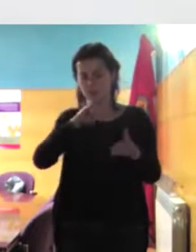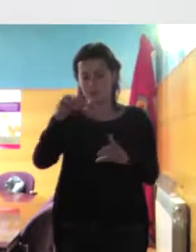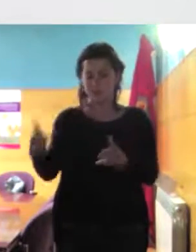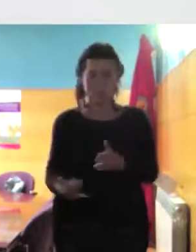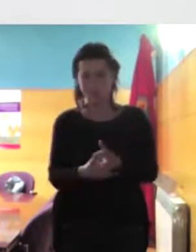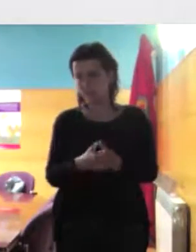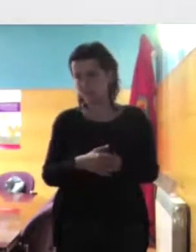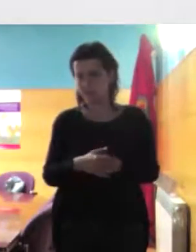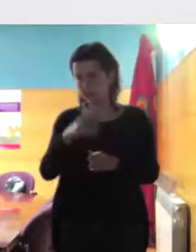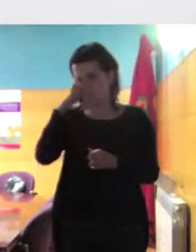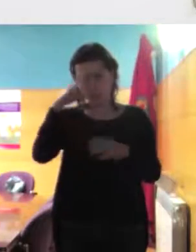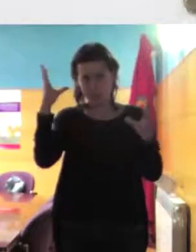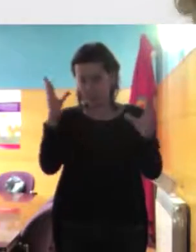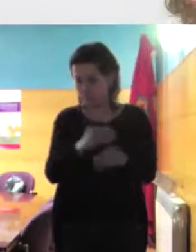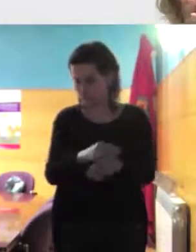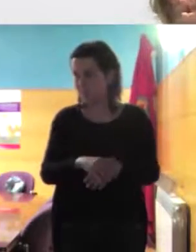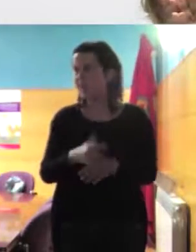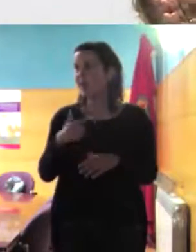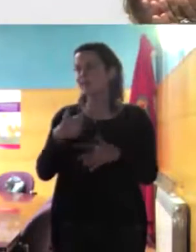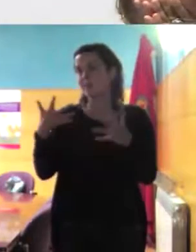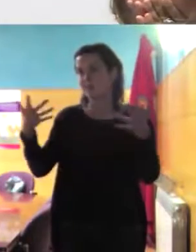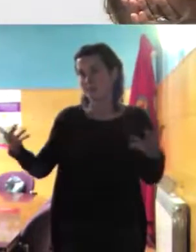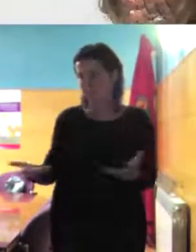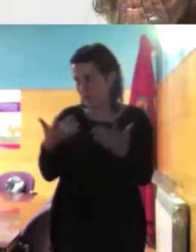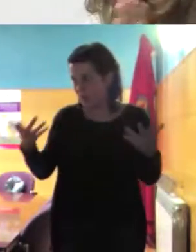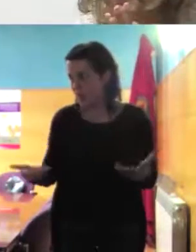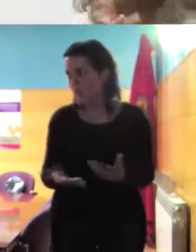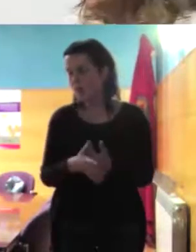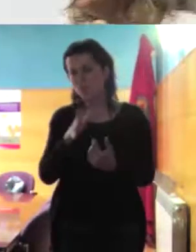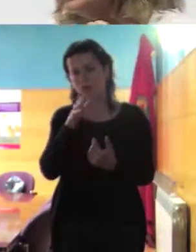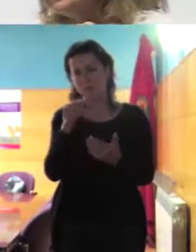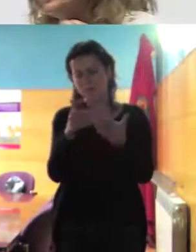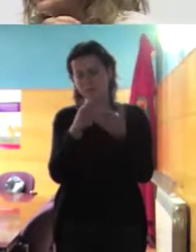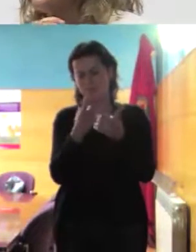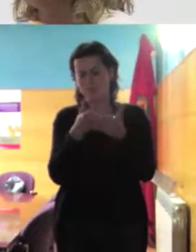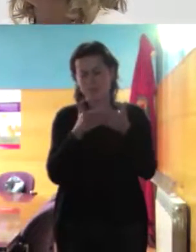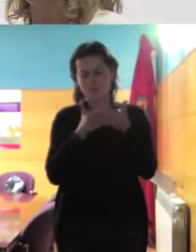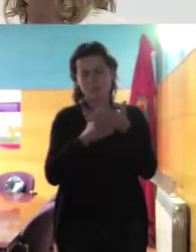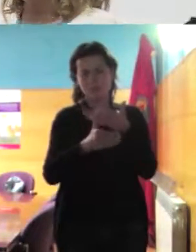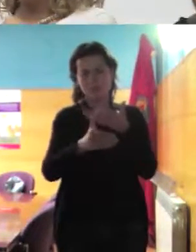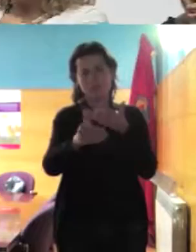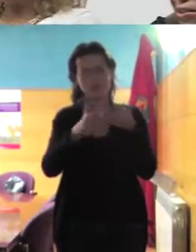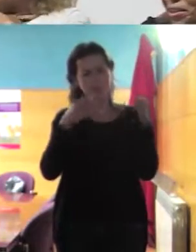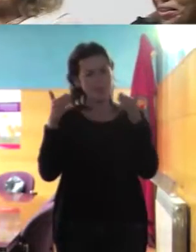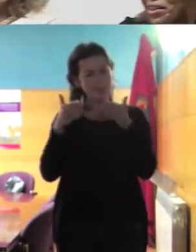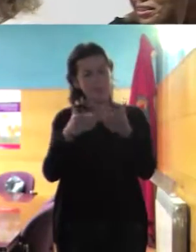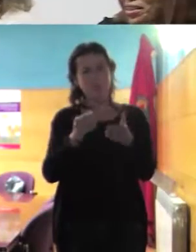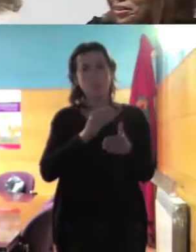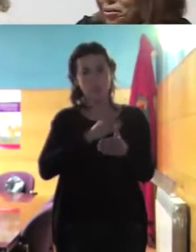bueno animaos animaos que tenemos mucho camino por delante y es muy chulo ¿no? merece la pena